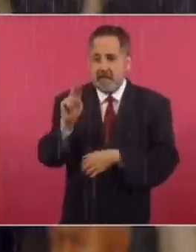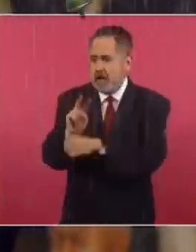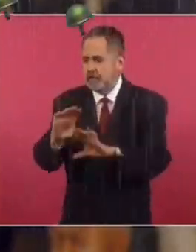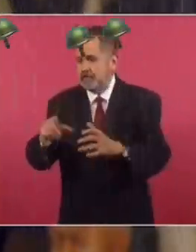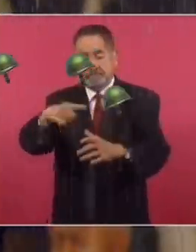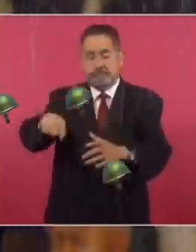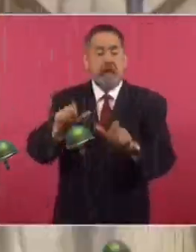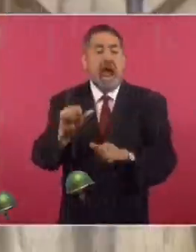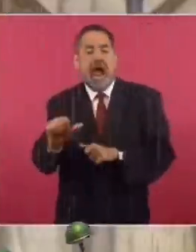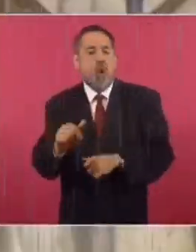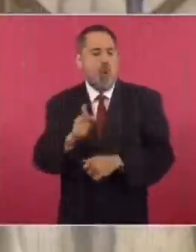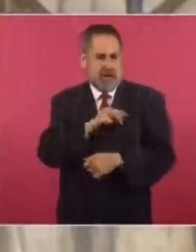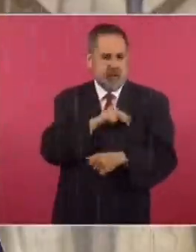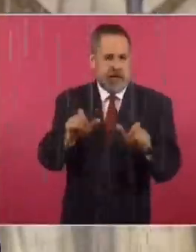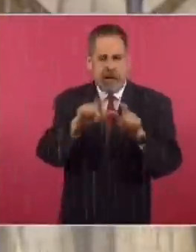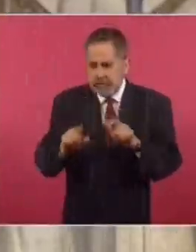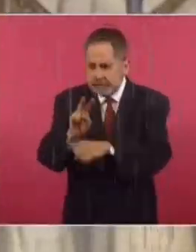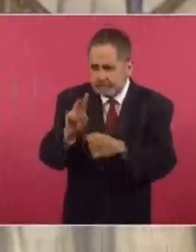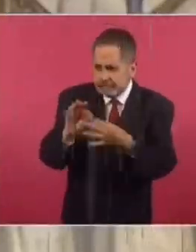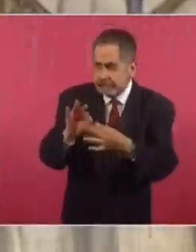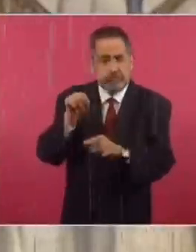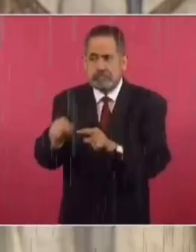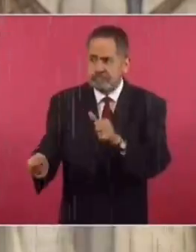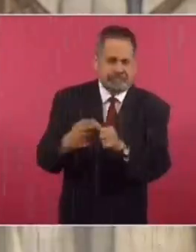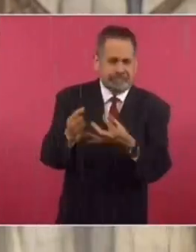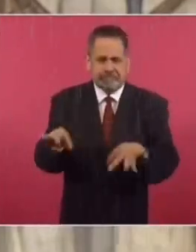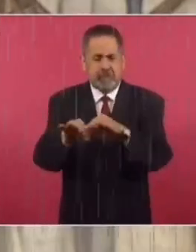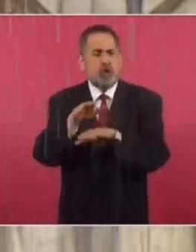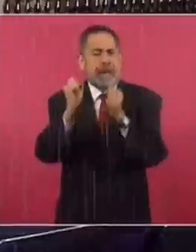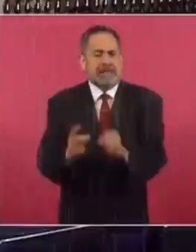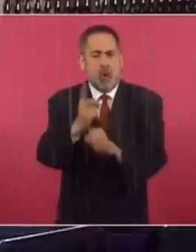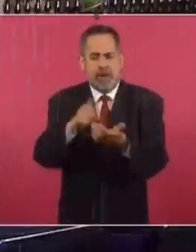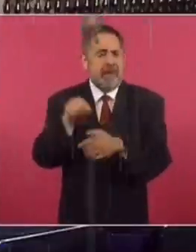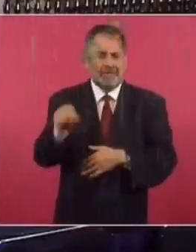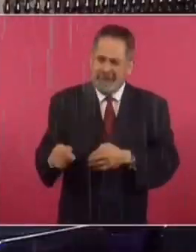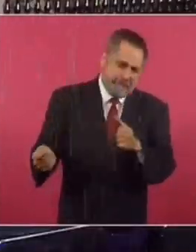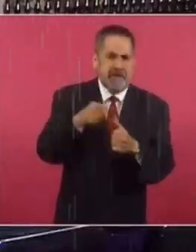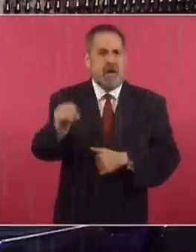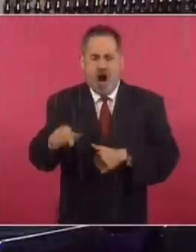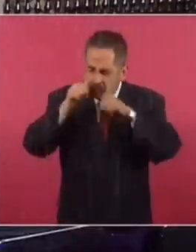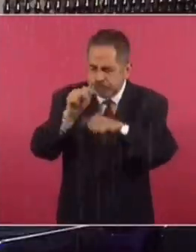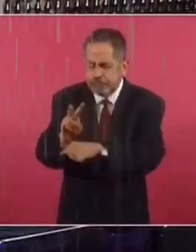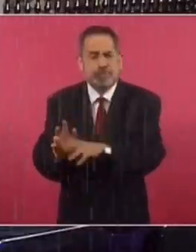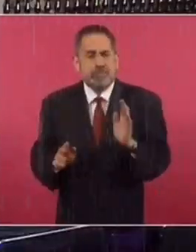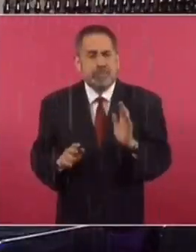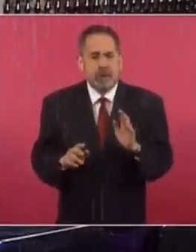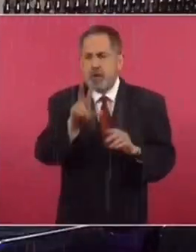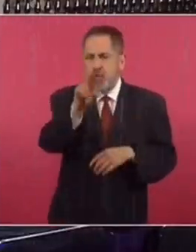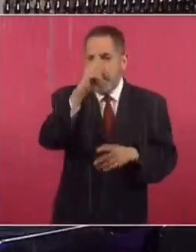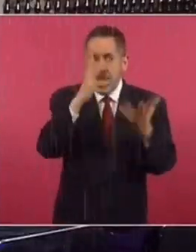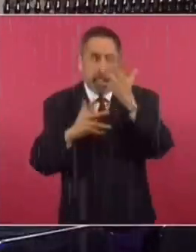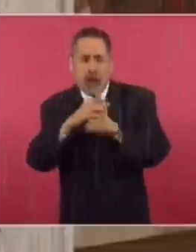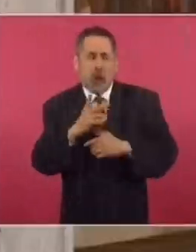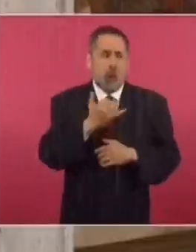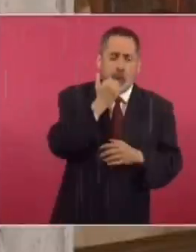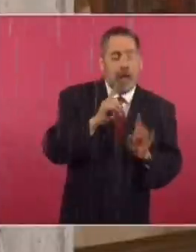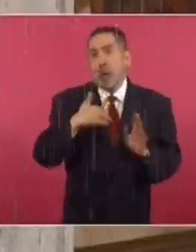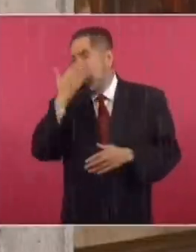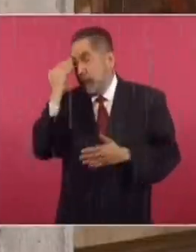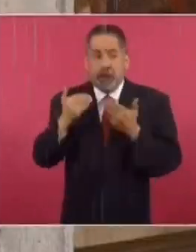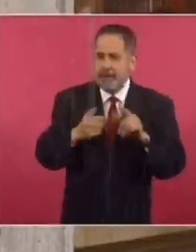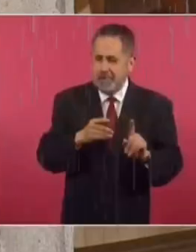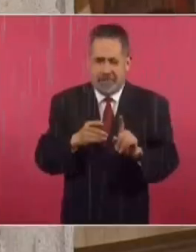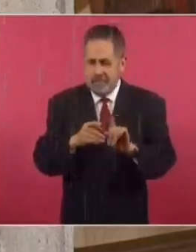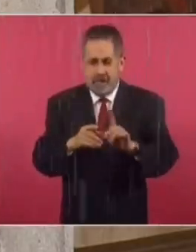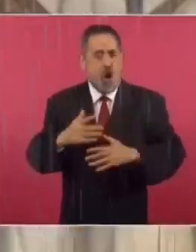crecimiento sano de la que debe ser la principal institución de seguridad pública del país. Que nadie se confunda o se haga el que no sabe.